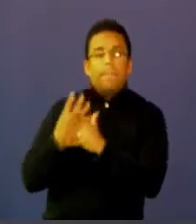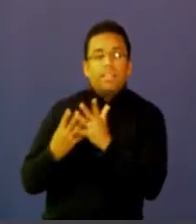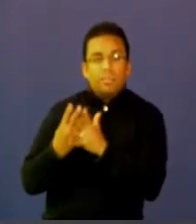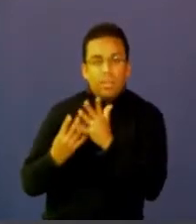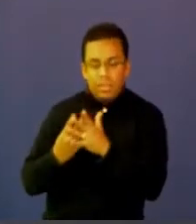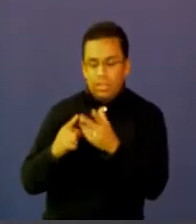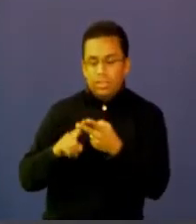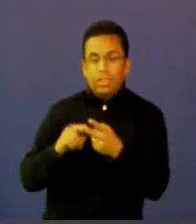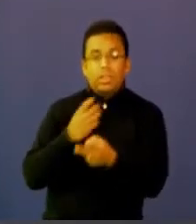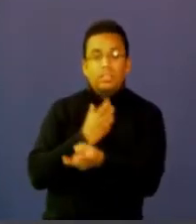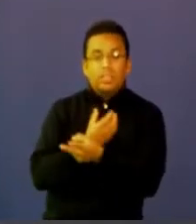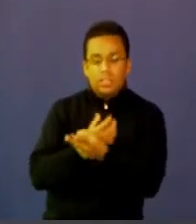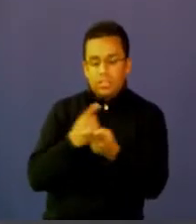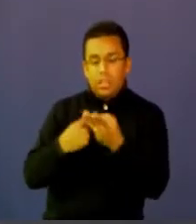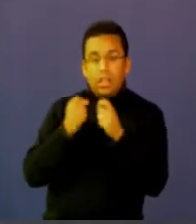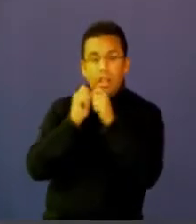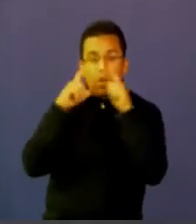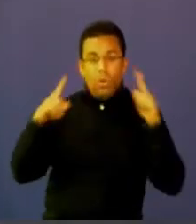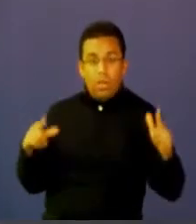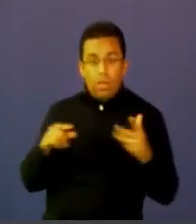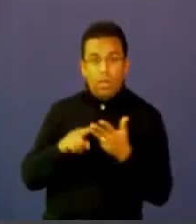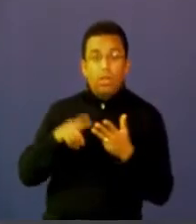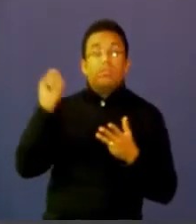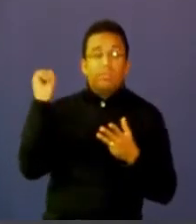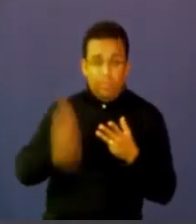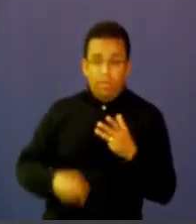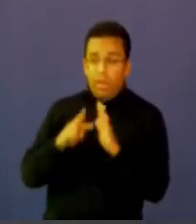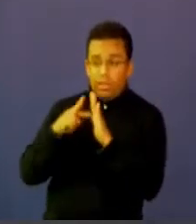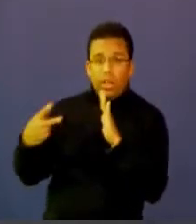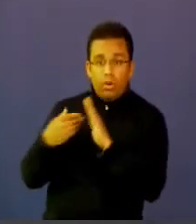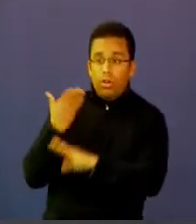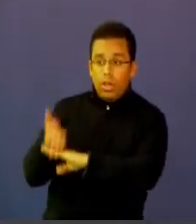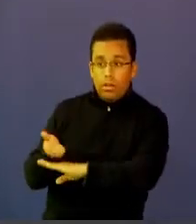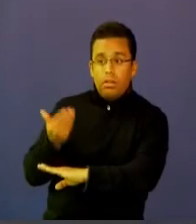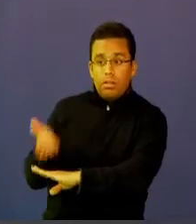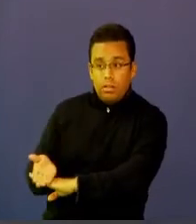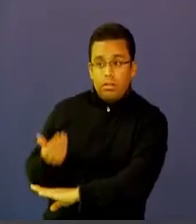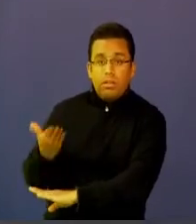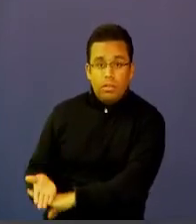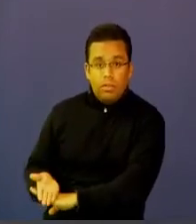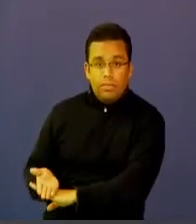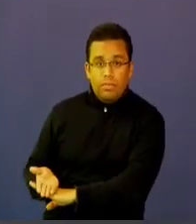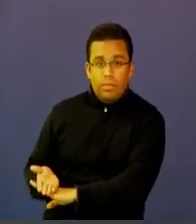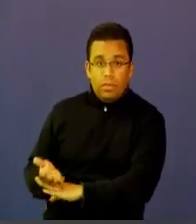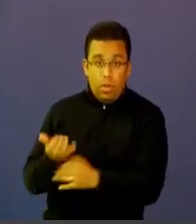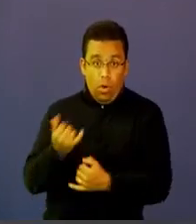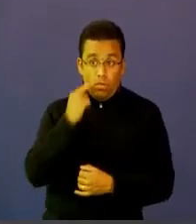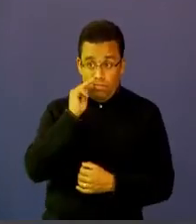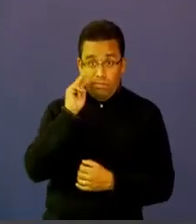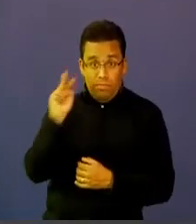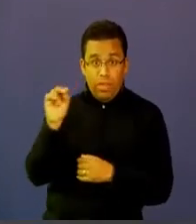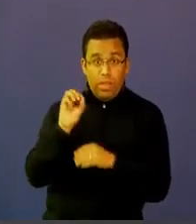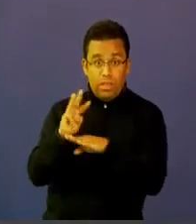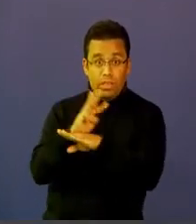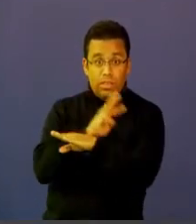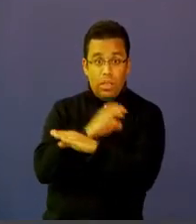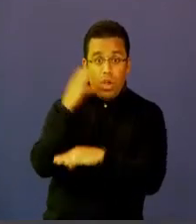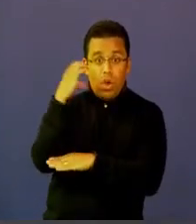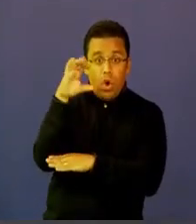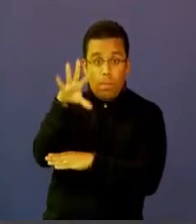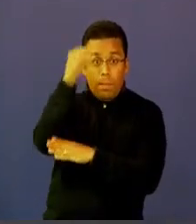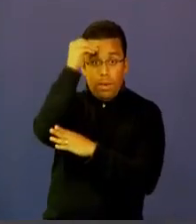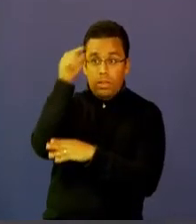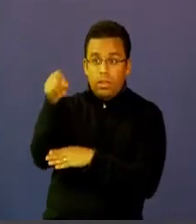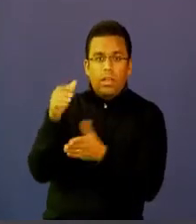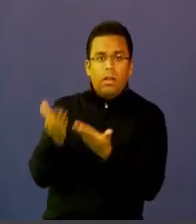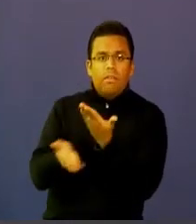en ciencias y en lenguaje tenía que empezar a implementar tecnología hoy en día si entramos al portal educativo Colombia Aprende podemos descargar la